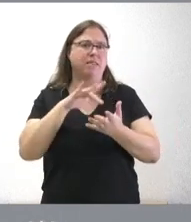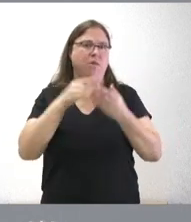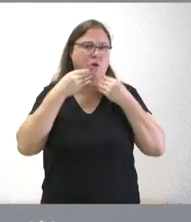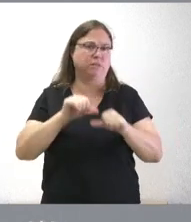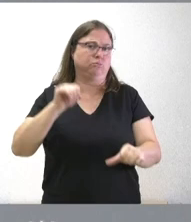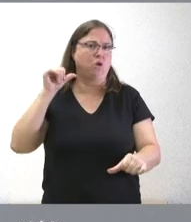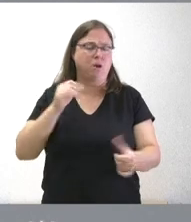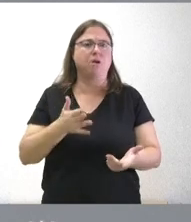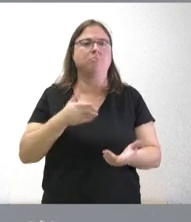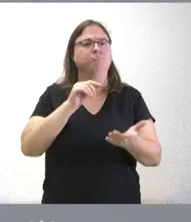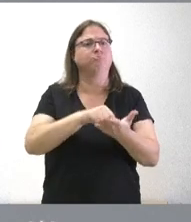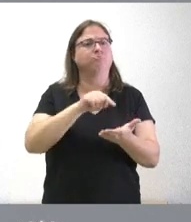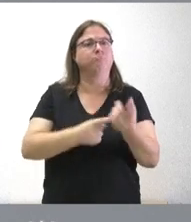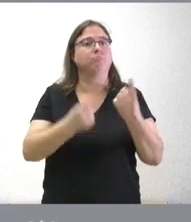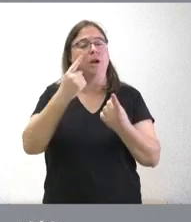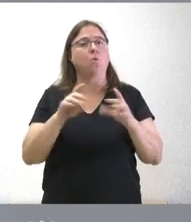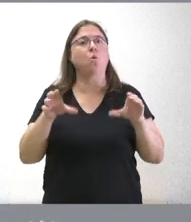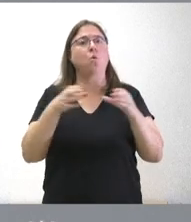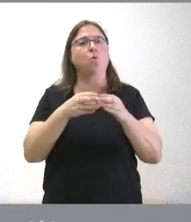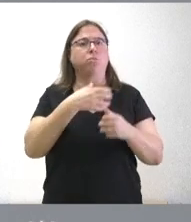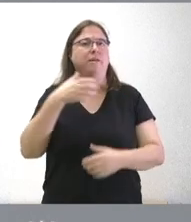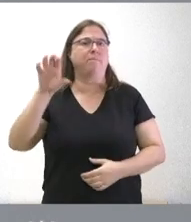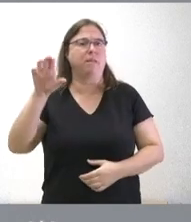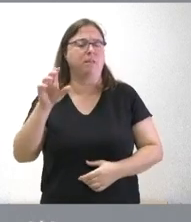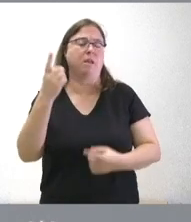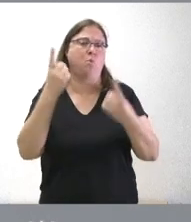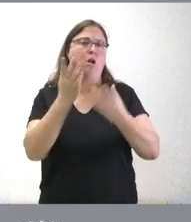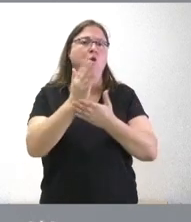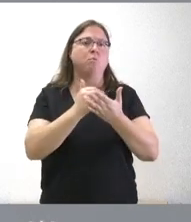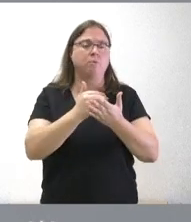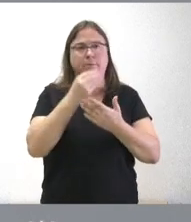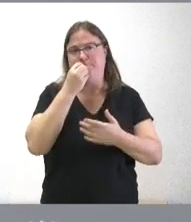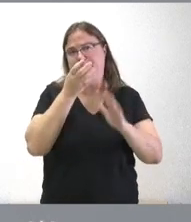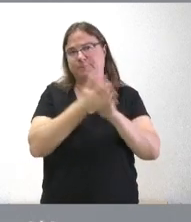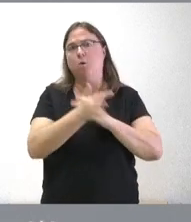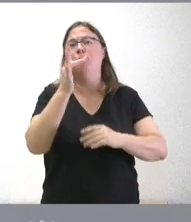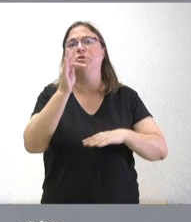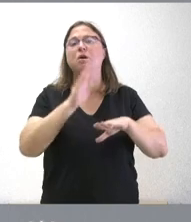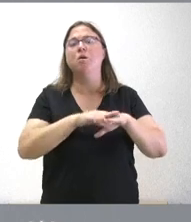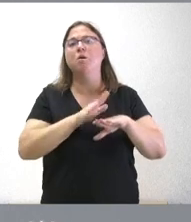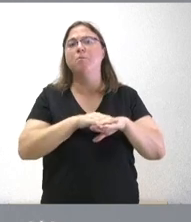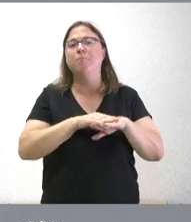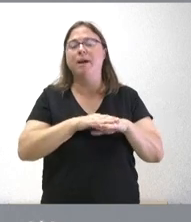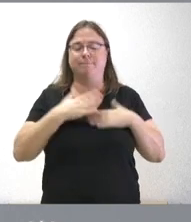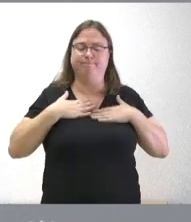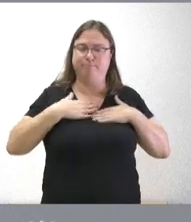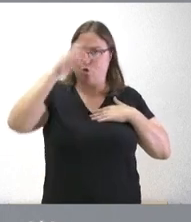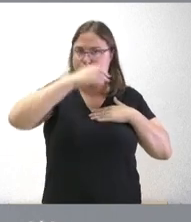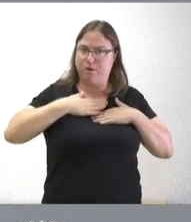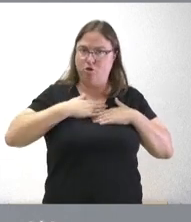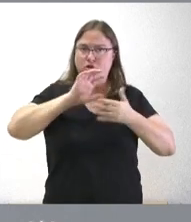reclama algún partido independentista también de alguna comunidad autónoma pues bueno también es buena ocasión para que tengamos una posición de Castilla y León